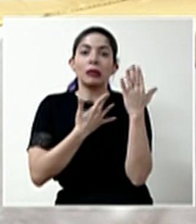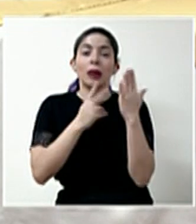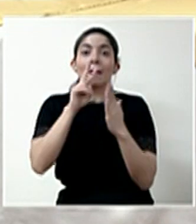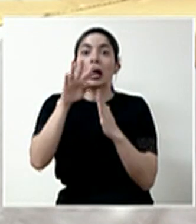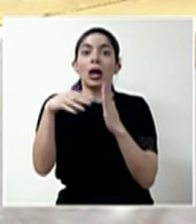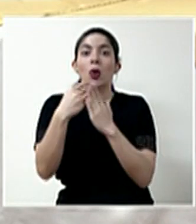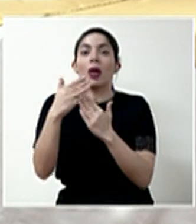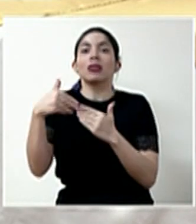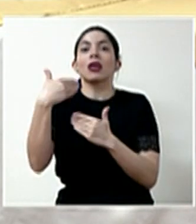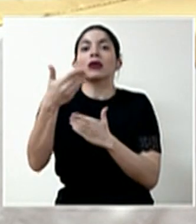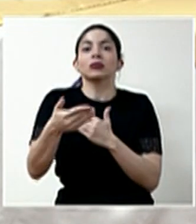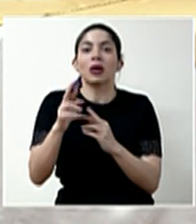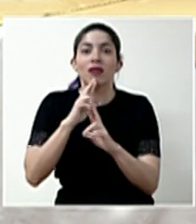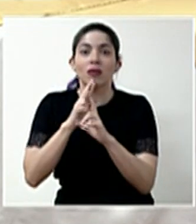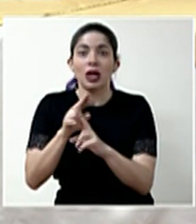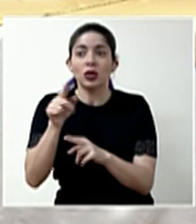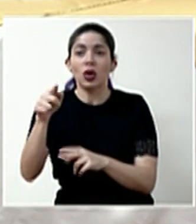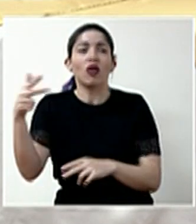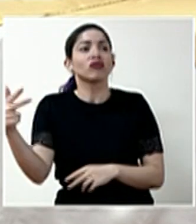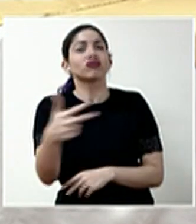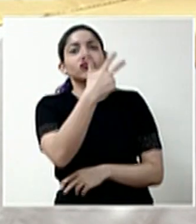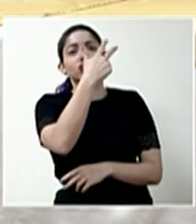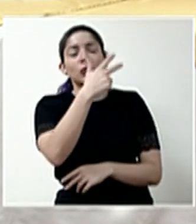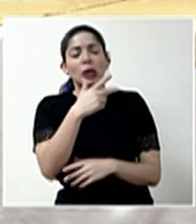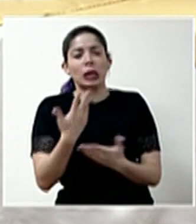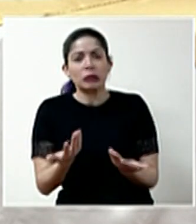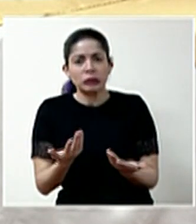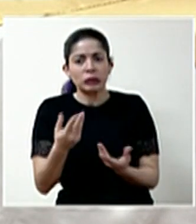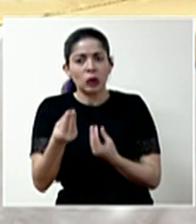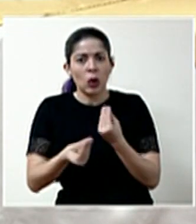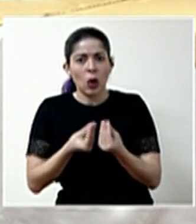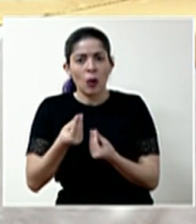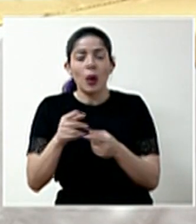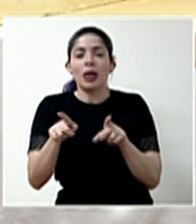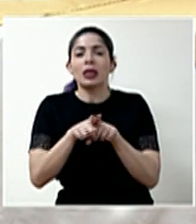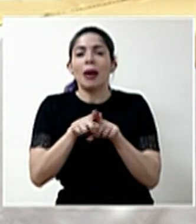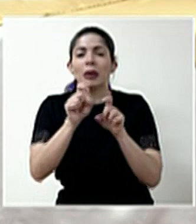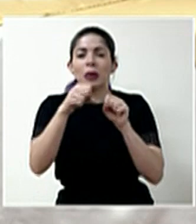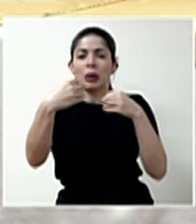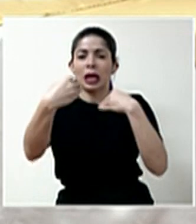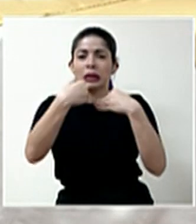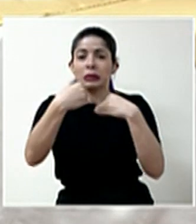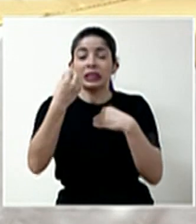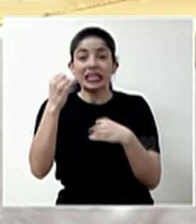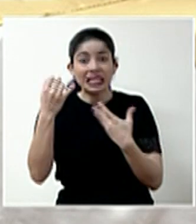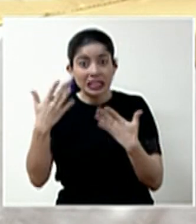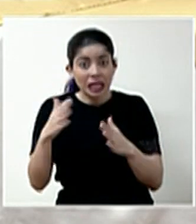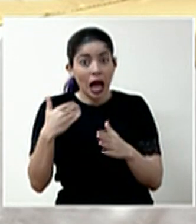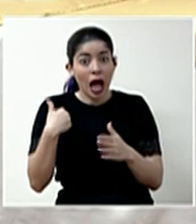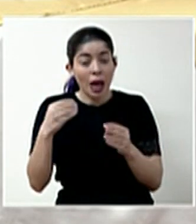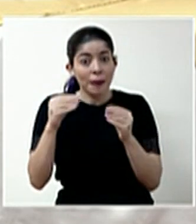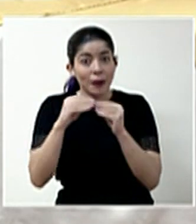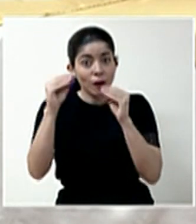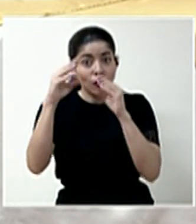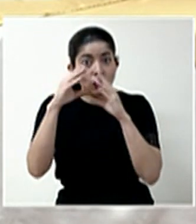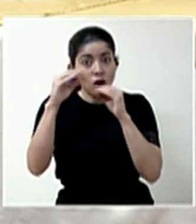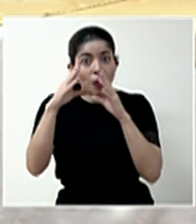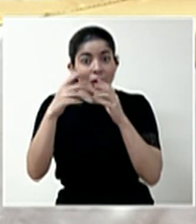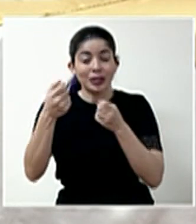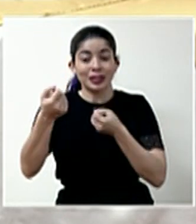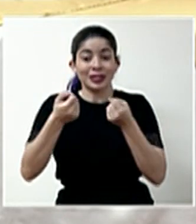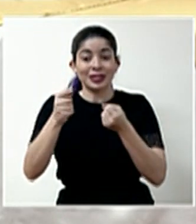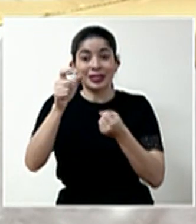horas después y ellos siguen su camino. Y complementario a esto, si nos pueden profundizar si ya tienen más datos sobre la ruta del conductor